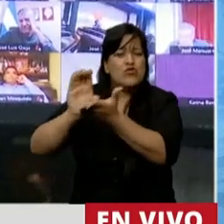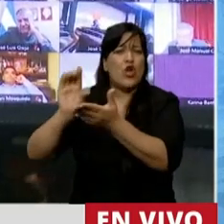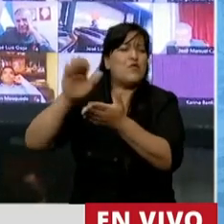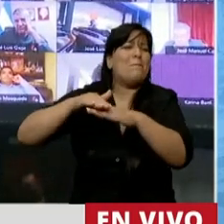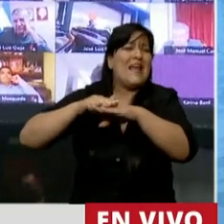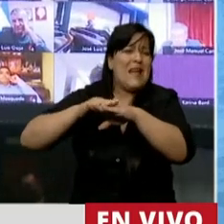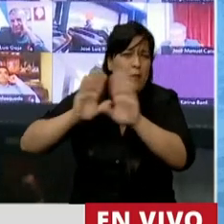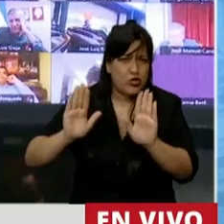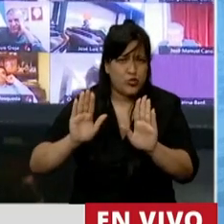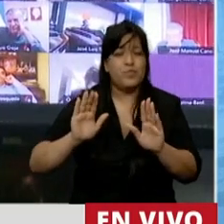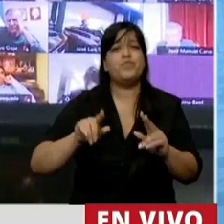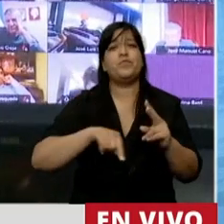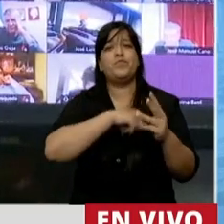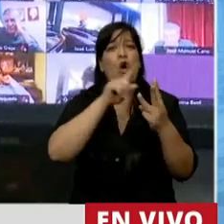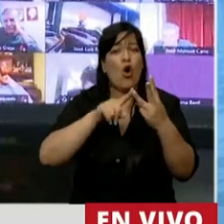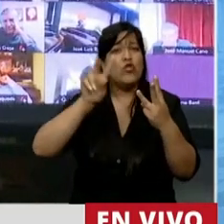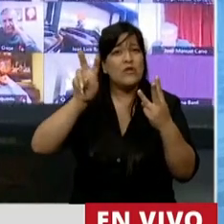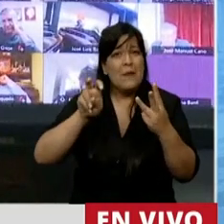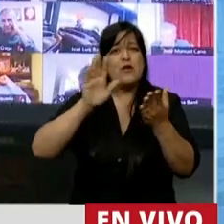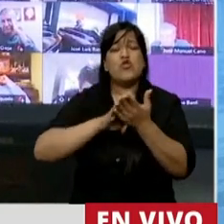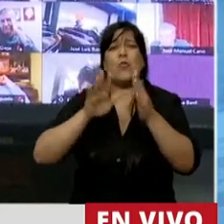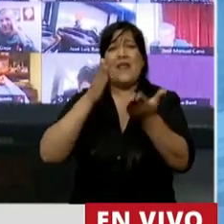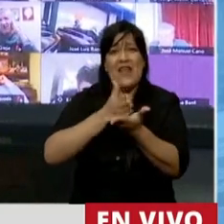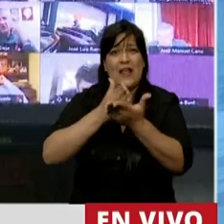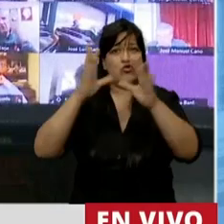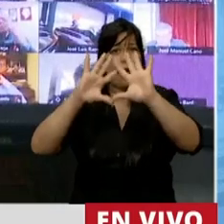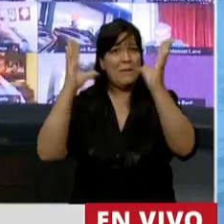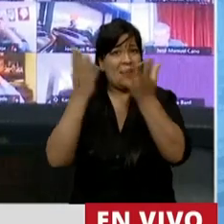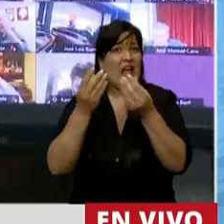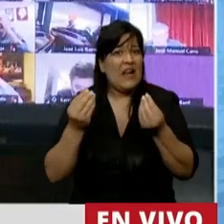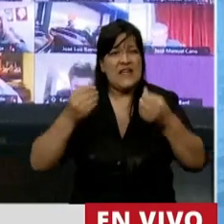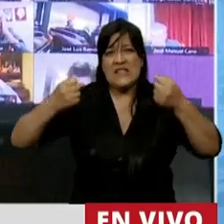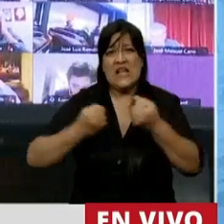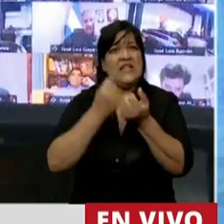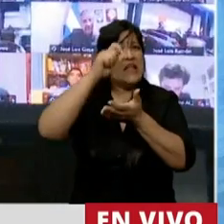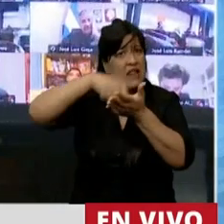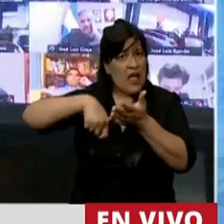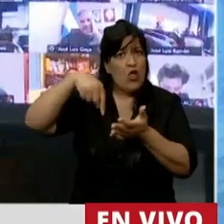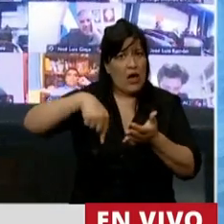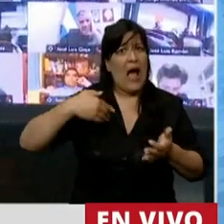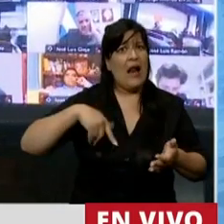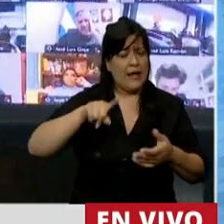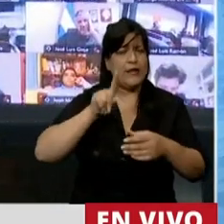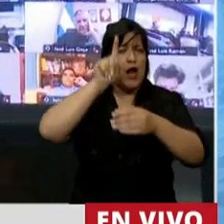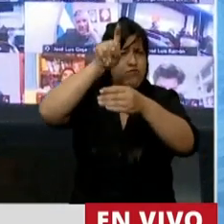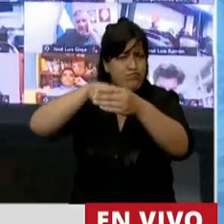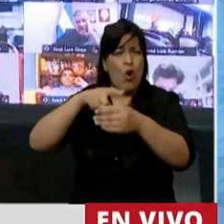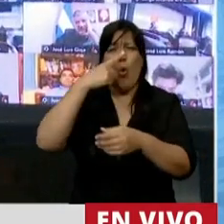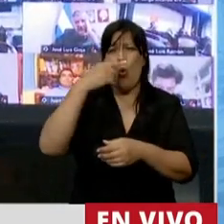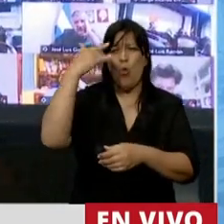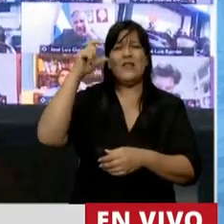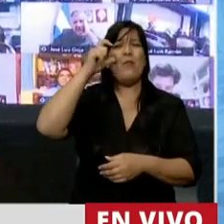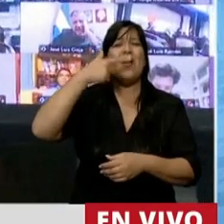El otro tema para tener en cuenta en materia de derecho ambiental son los tratados que nuestro país tiene firmado muchos. El último, el